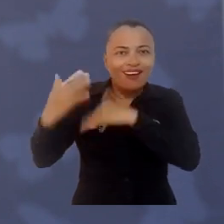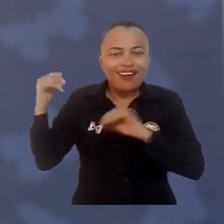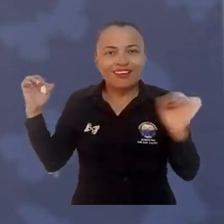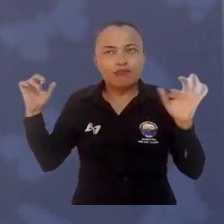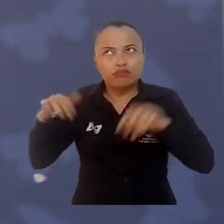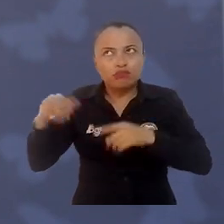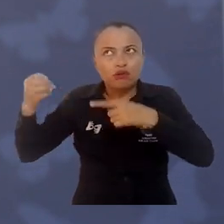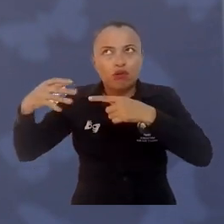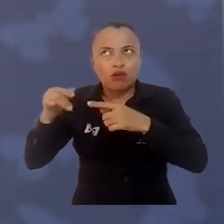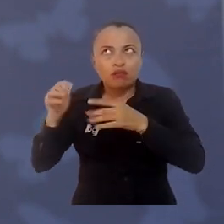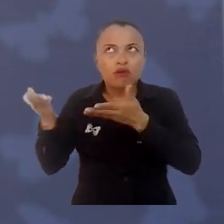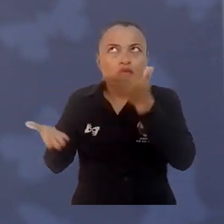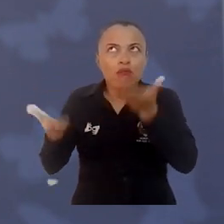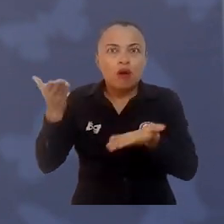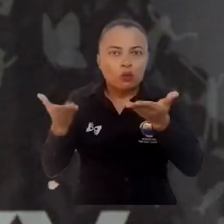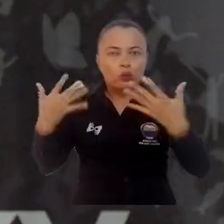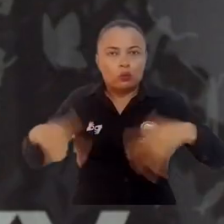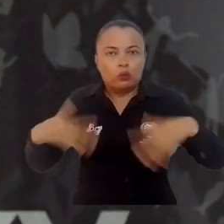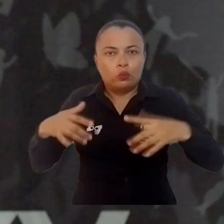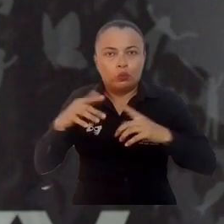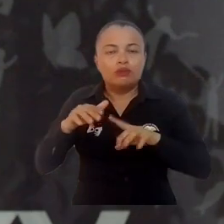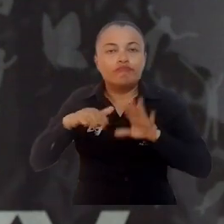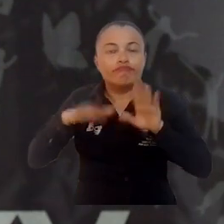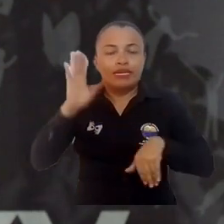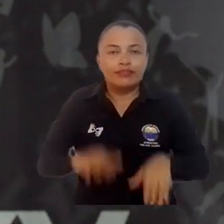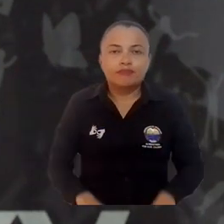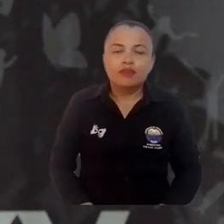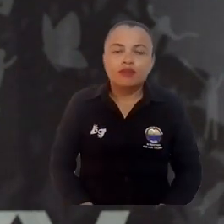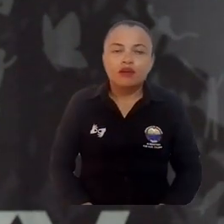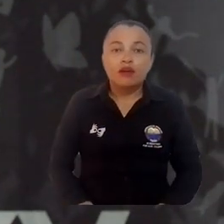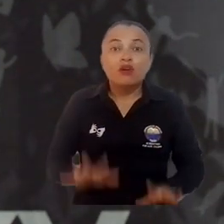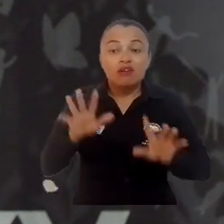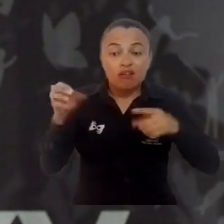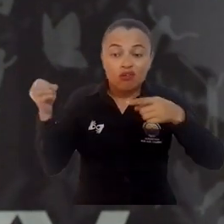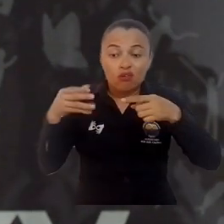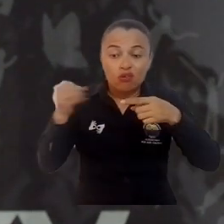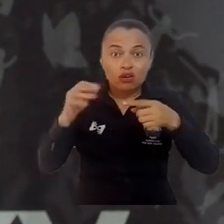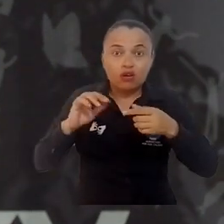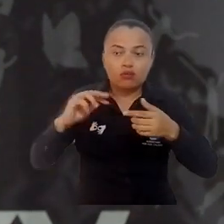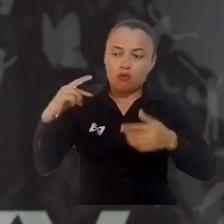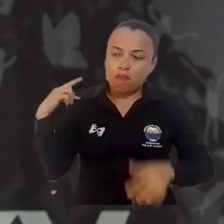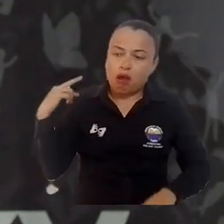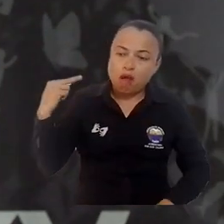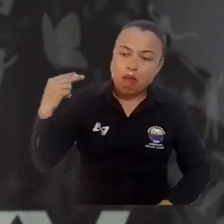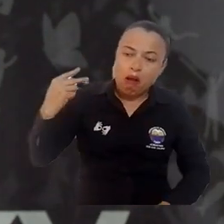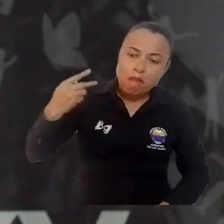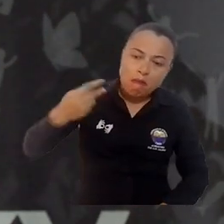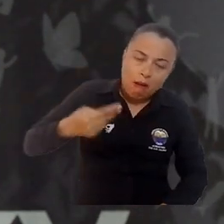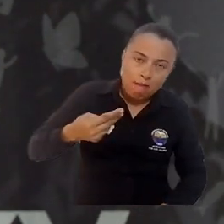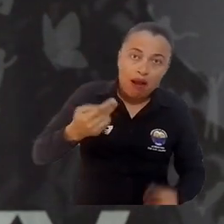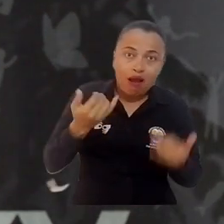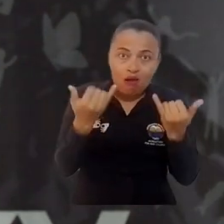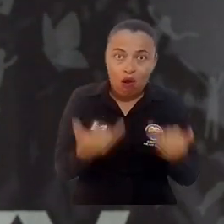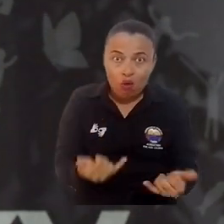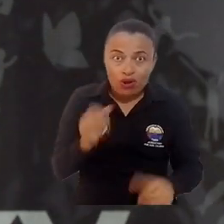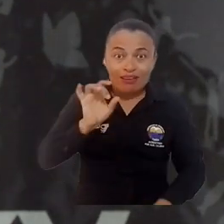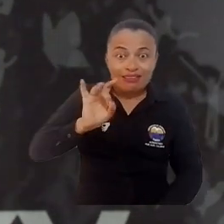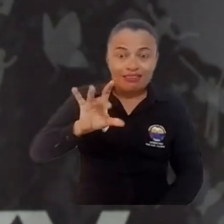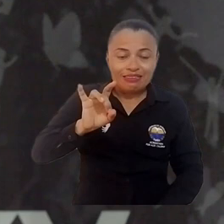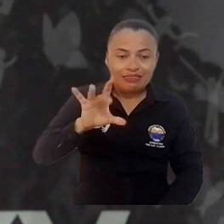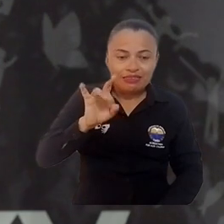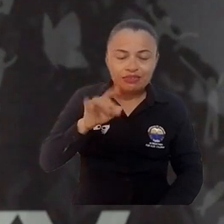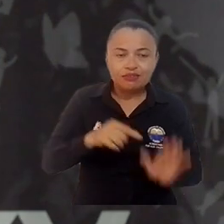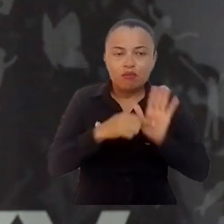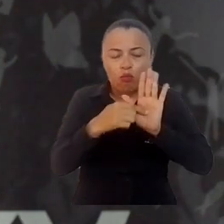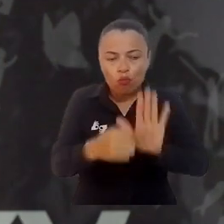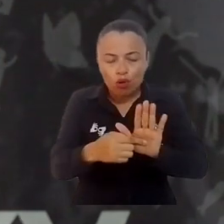las ediciones anteriores de este mismo Congreso. El Congreso ha sufrido una evolución y en esta versión creo que